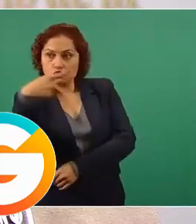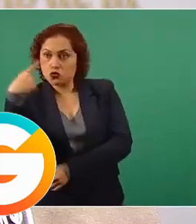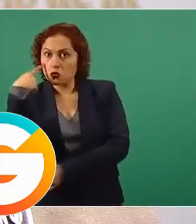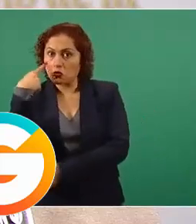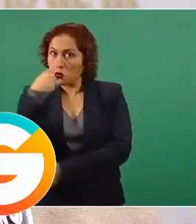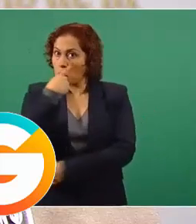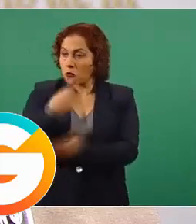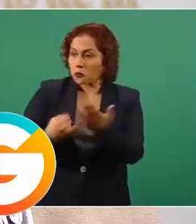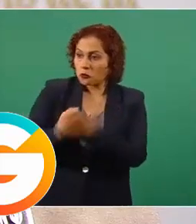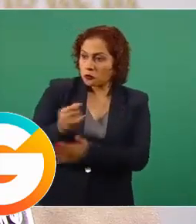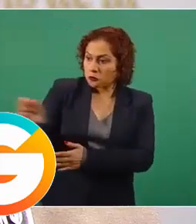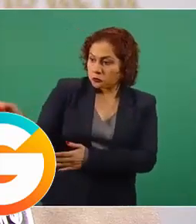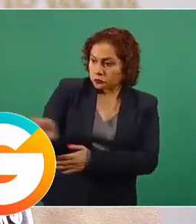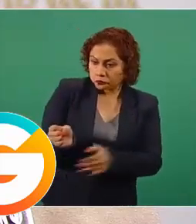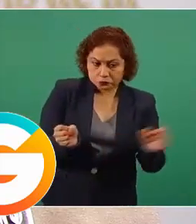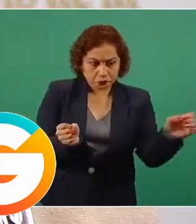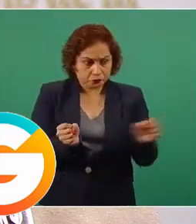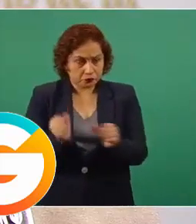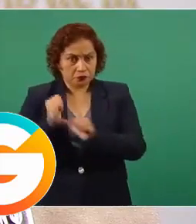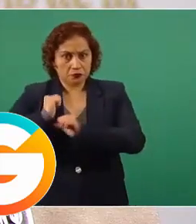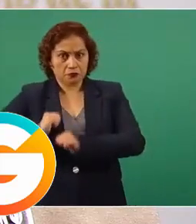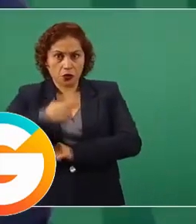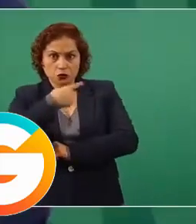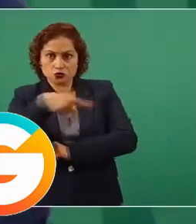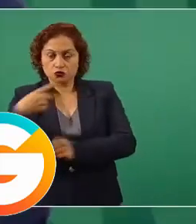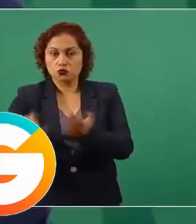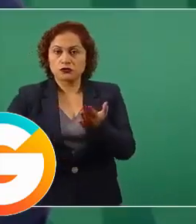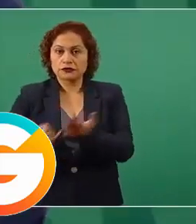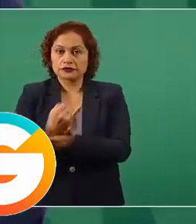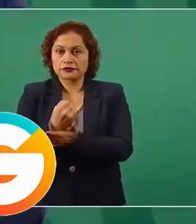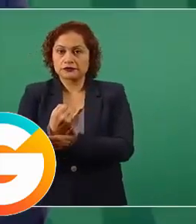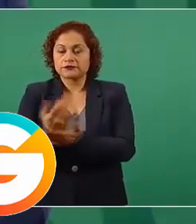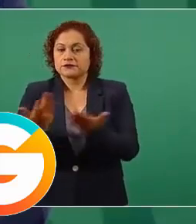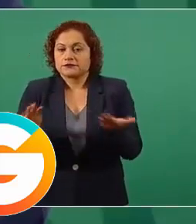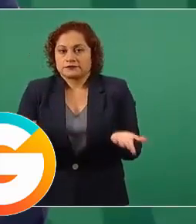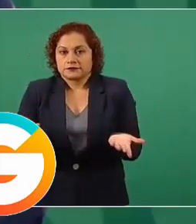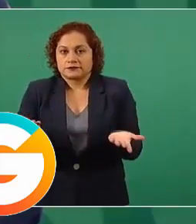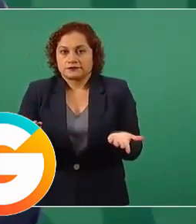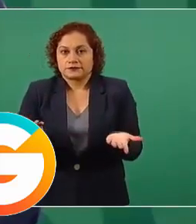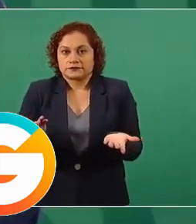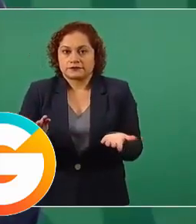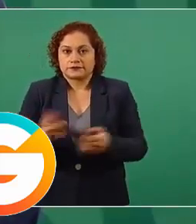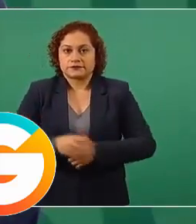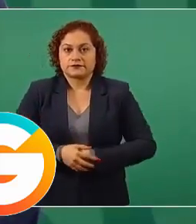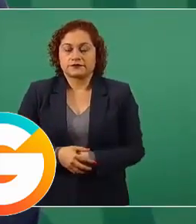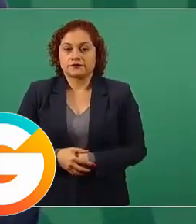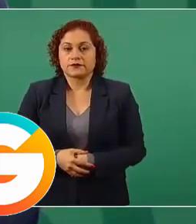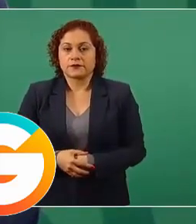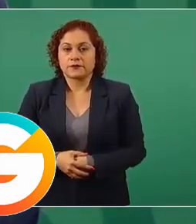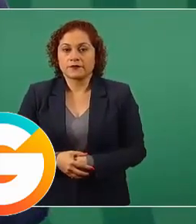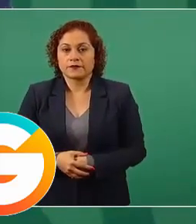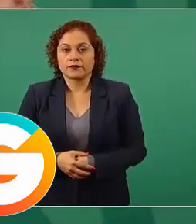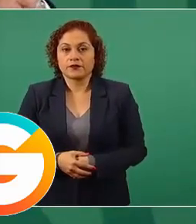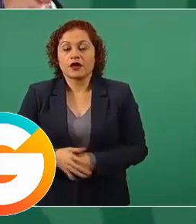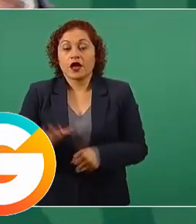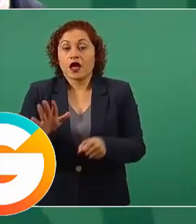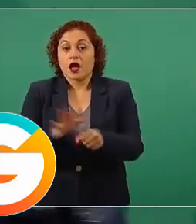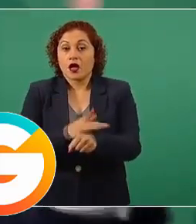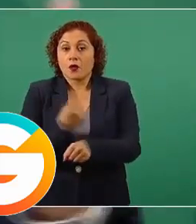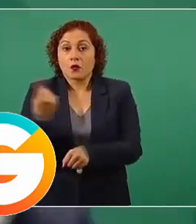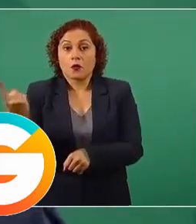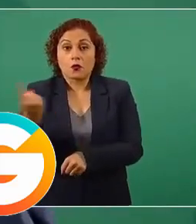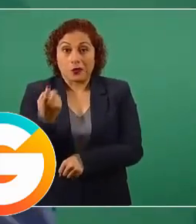se tolera, porque eso